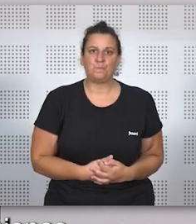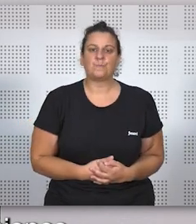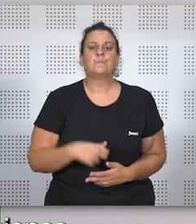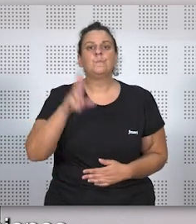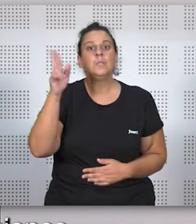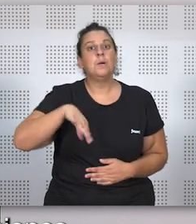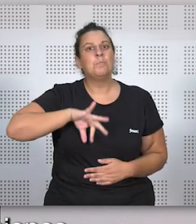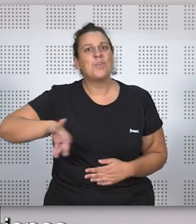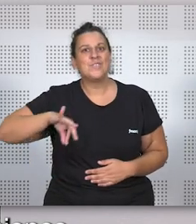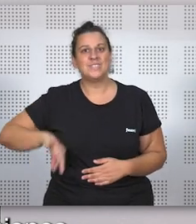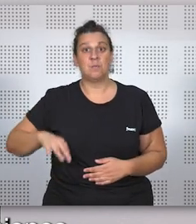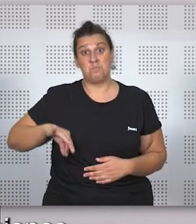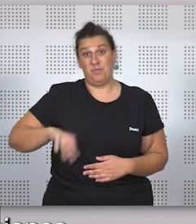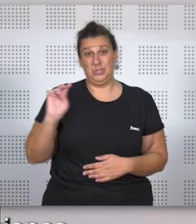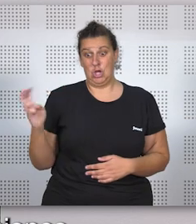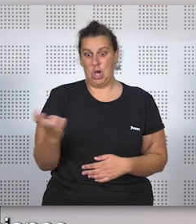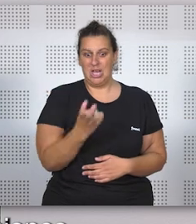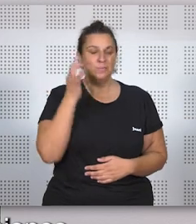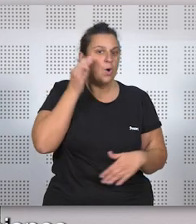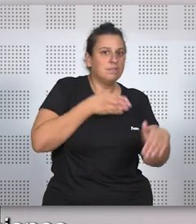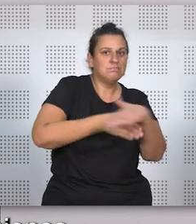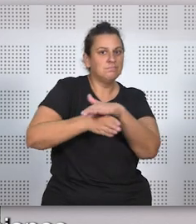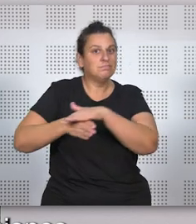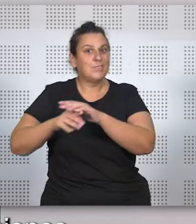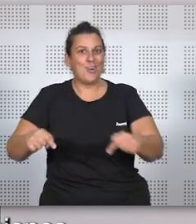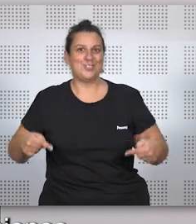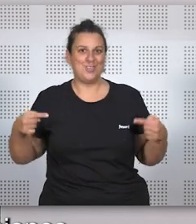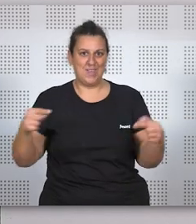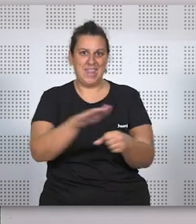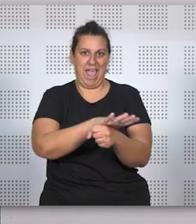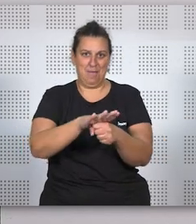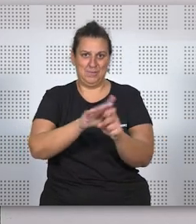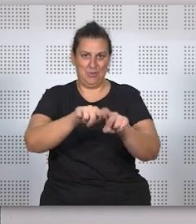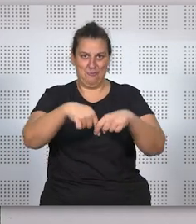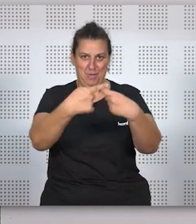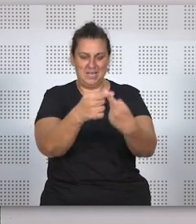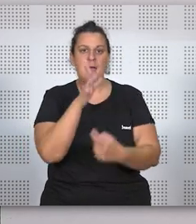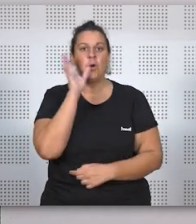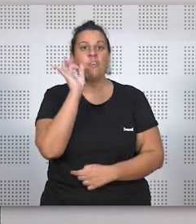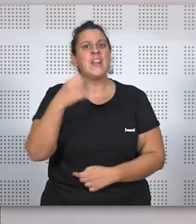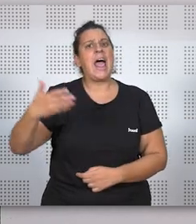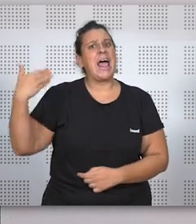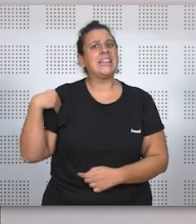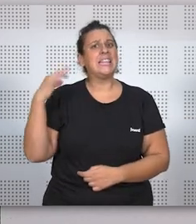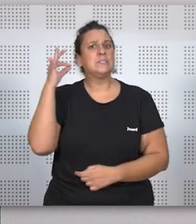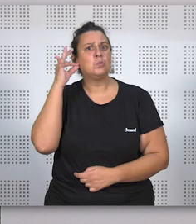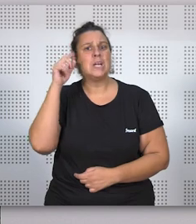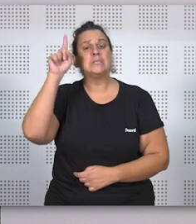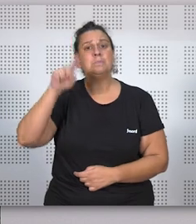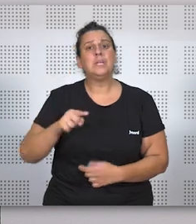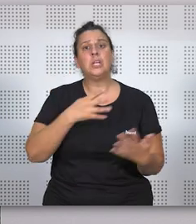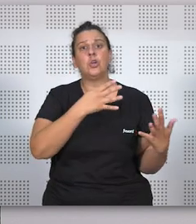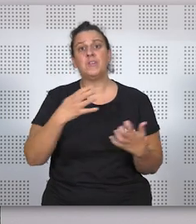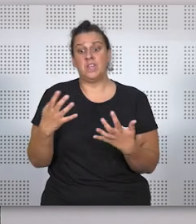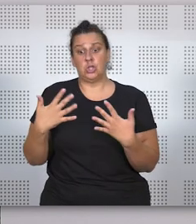muchas profesiones también, que tiene su repercusión en el ámbito familiar, porque claro, es verdad que las mujeres ya podían estudiar desde